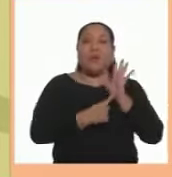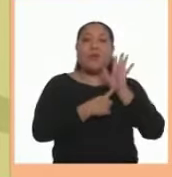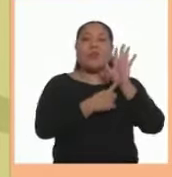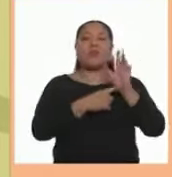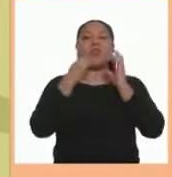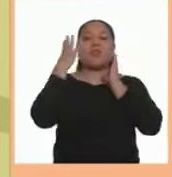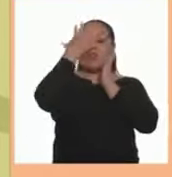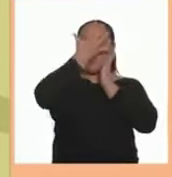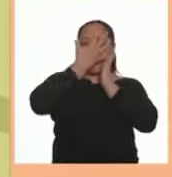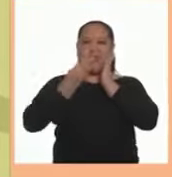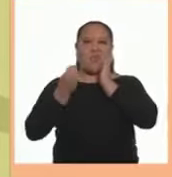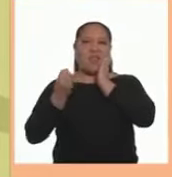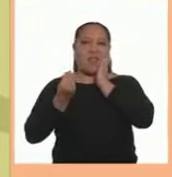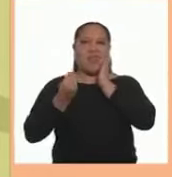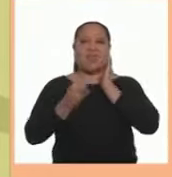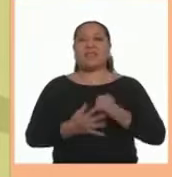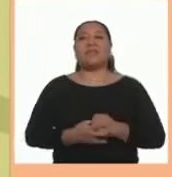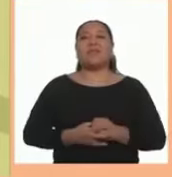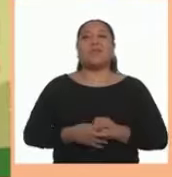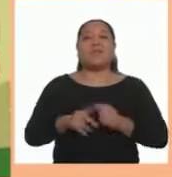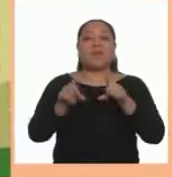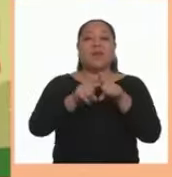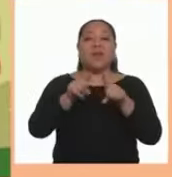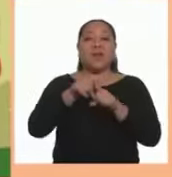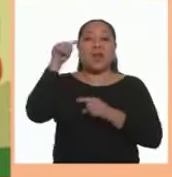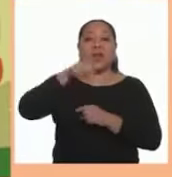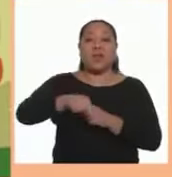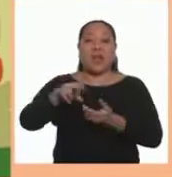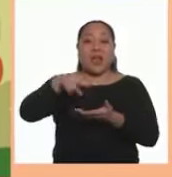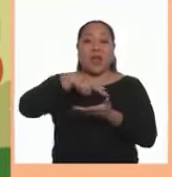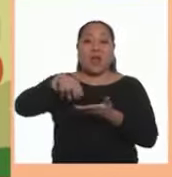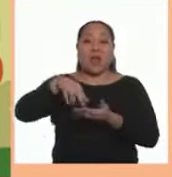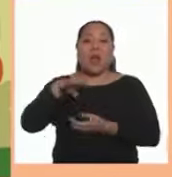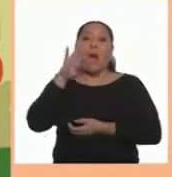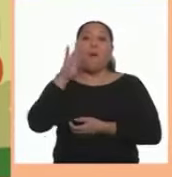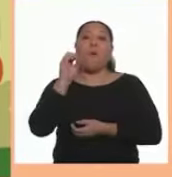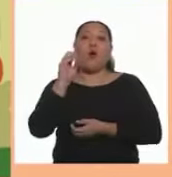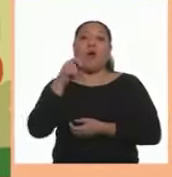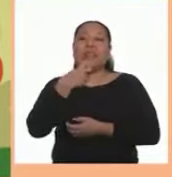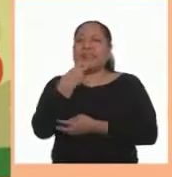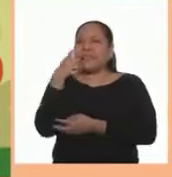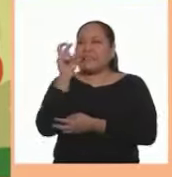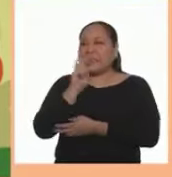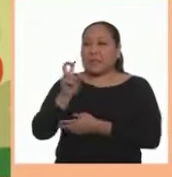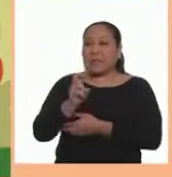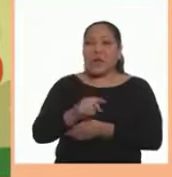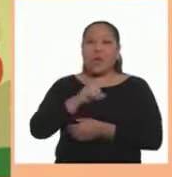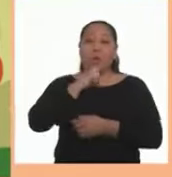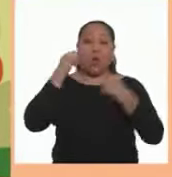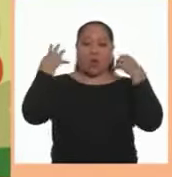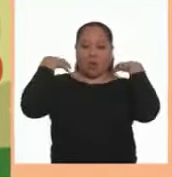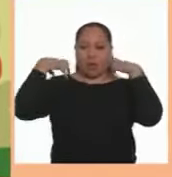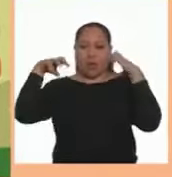elementos Para resaltar su belleza Inclusive En la danza de la boa Las mujeres llevan una